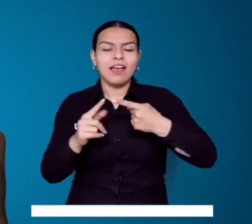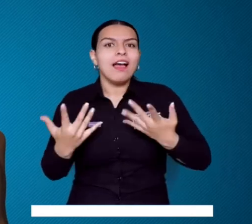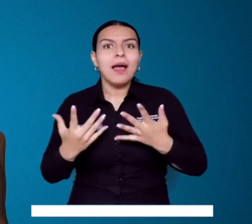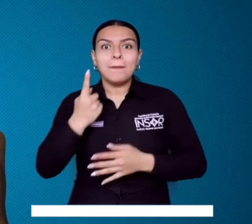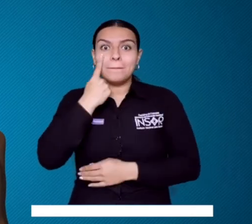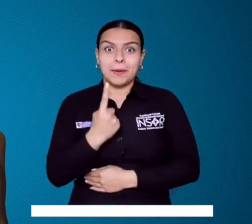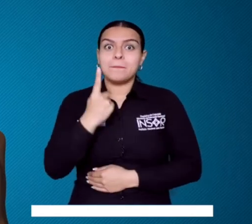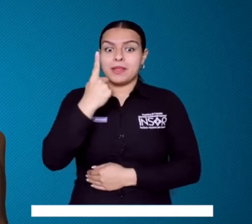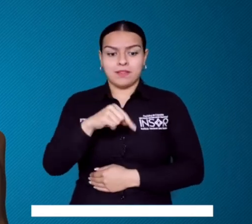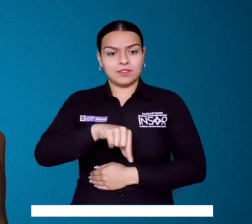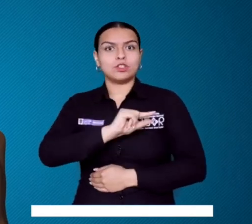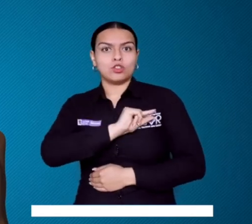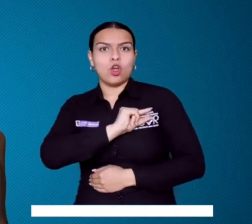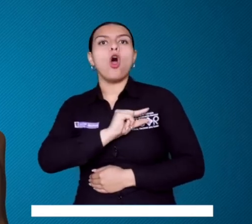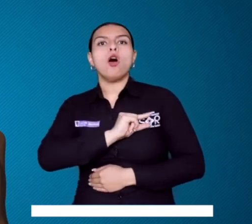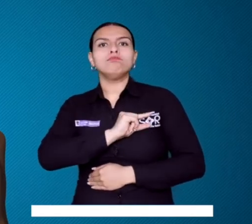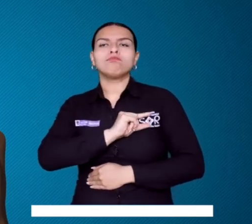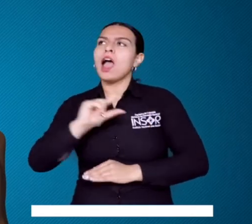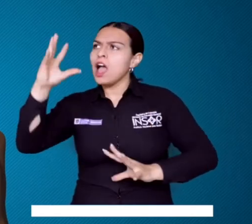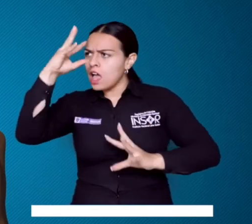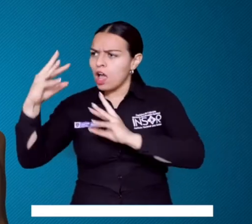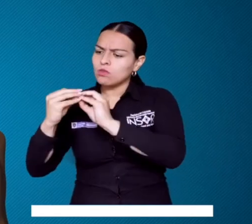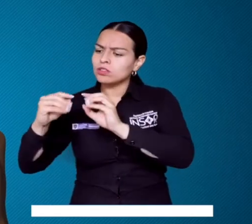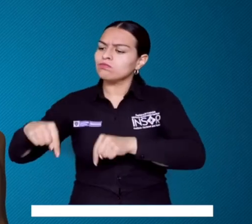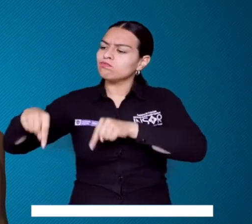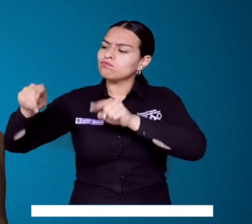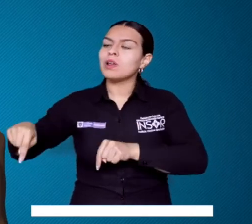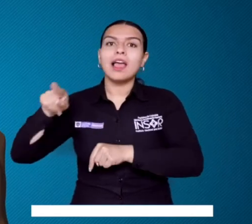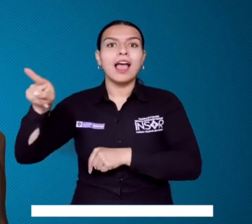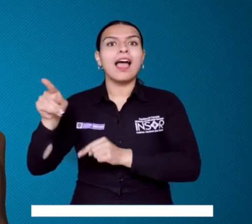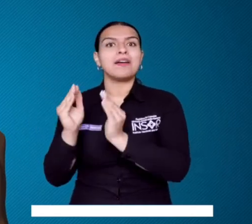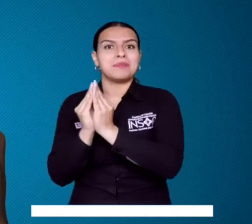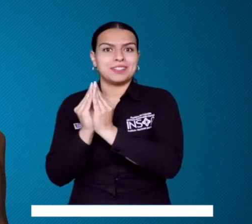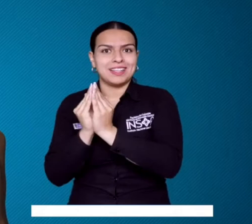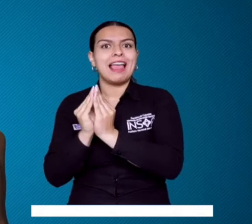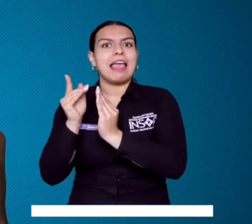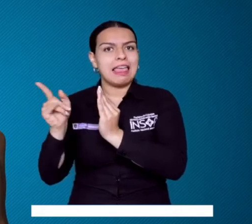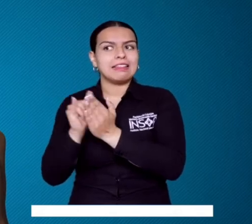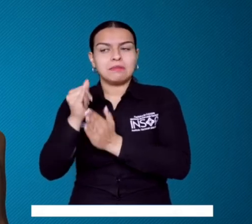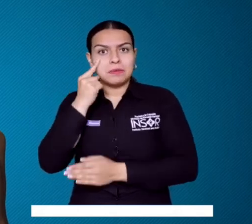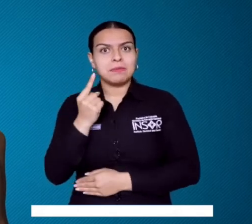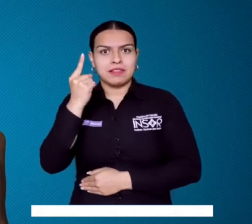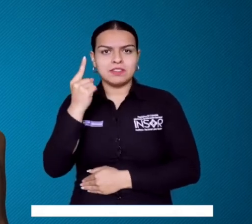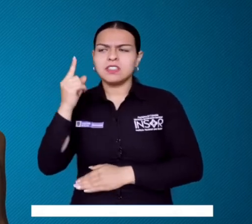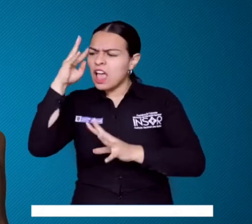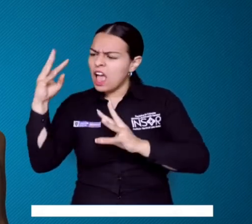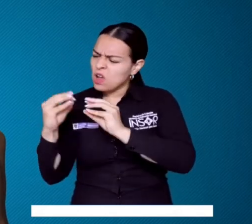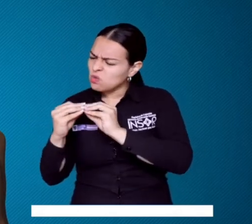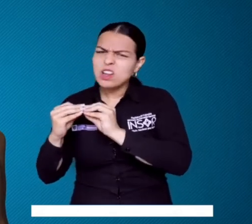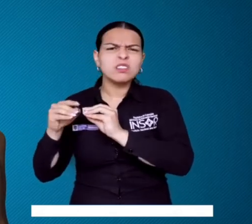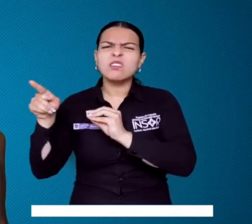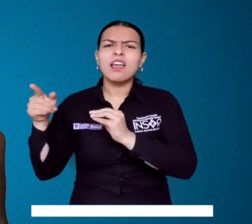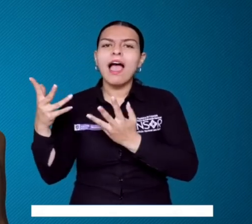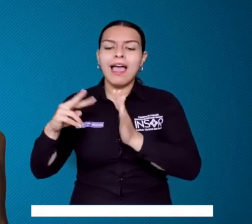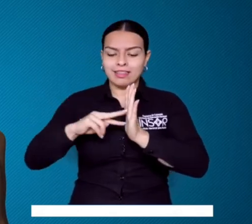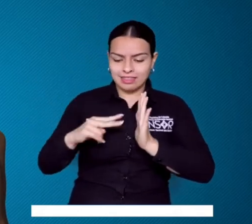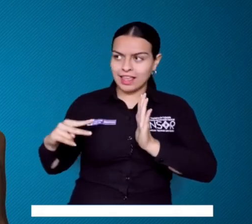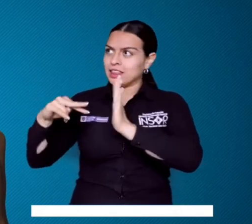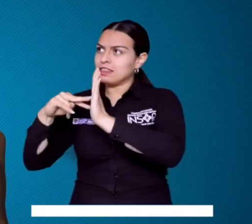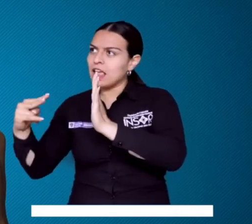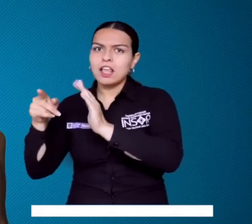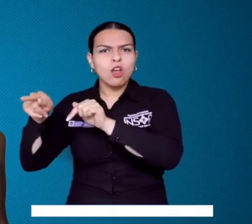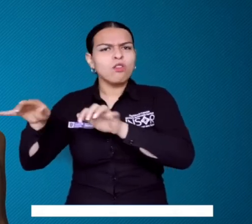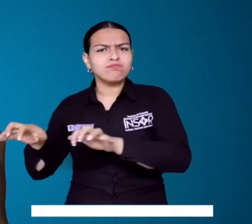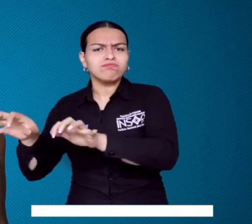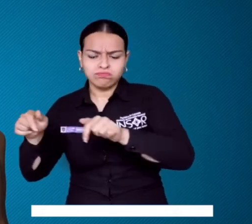compartir con ustedes es que por primera vez el INSOR tiene un acuerdo de cooperación técnica con el Instituto Colombiano y el Ministerio Familiar. Este acuerdo de